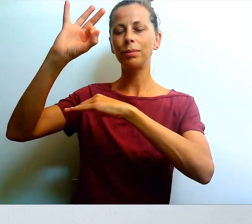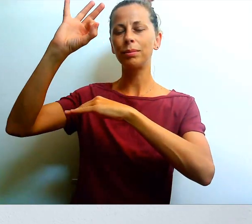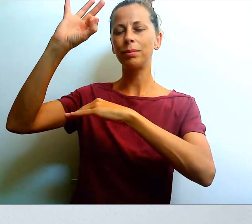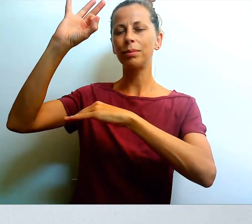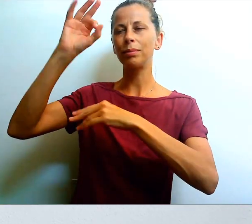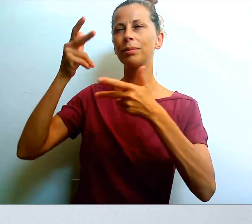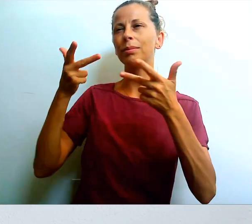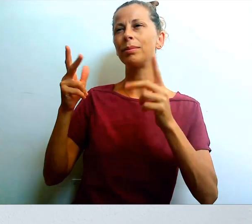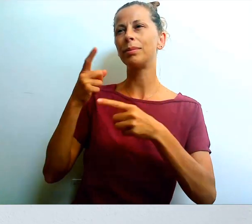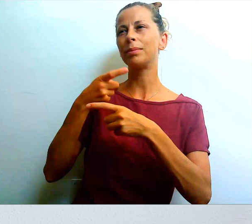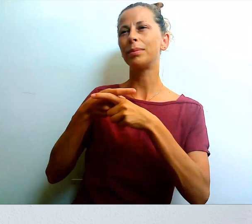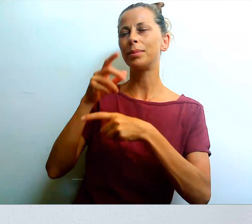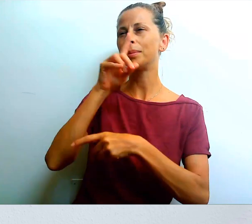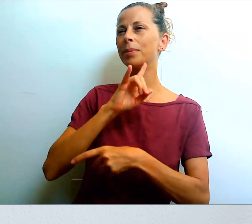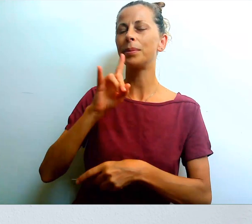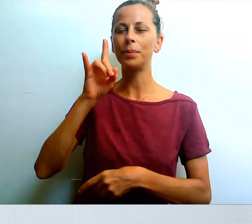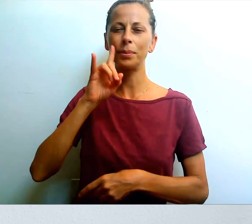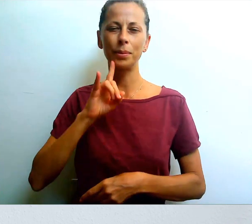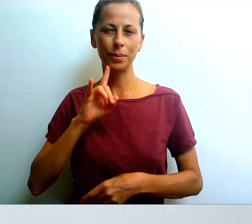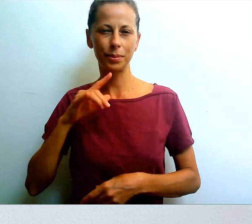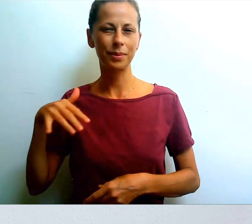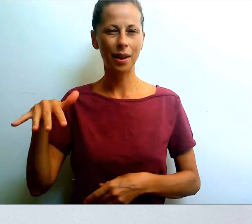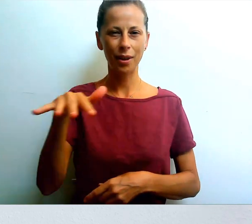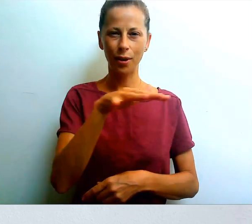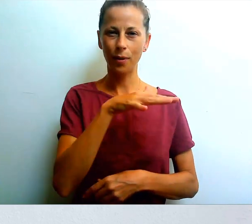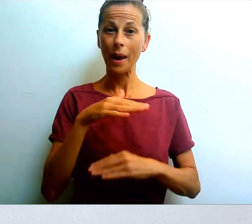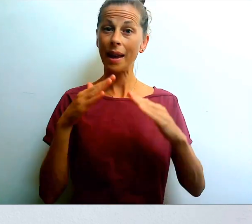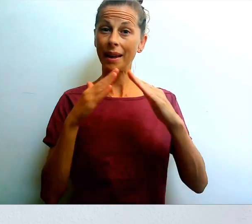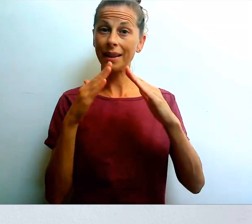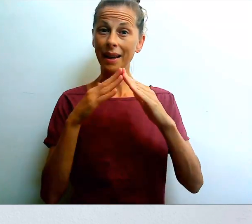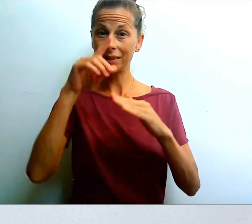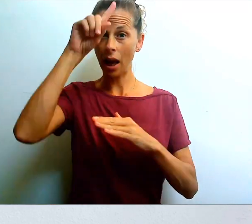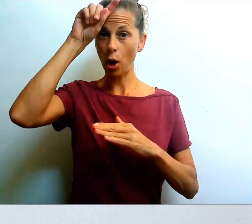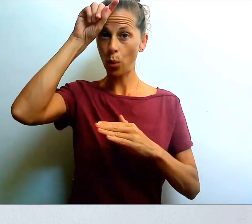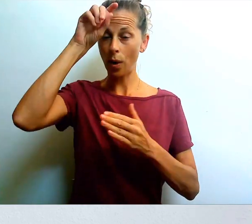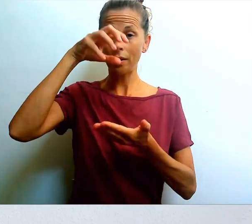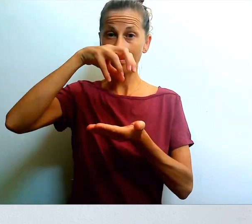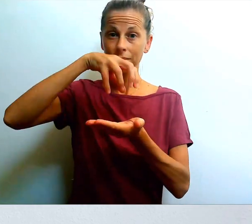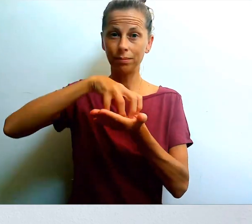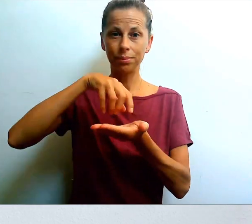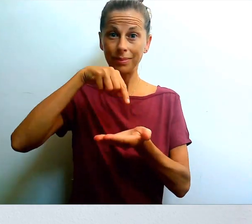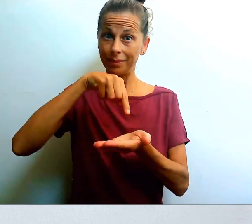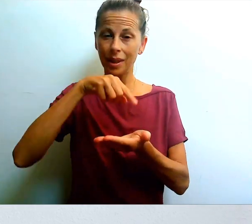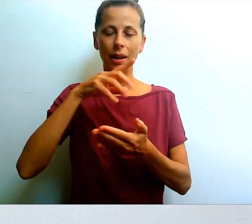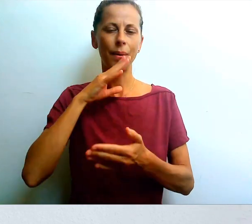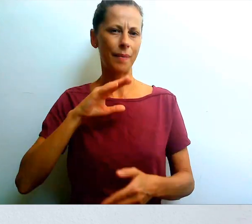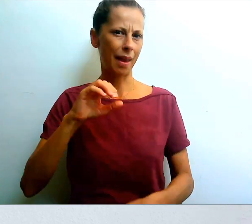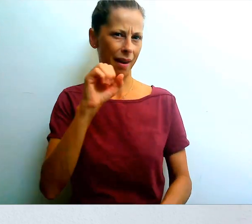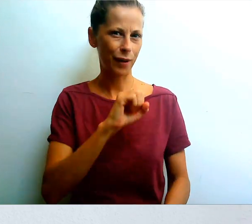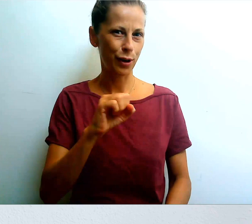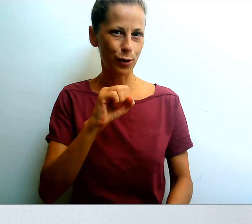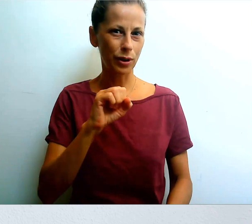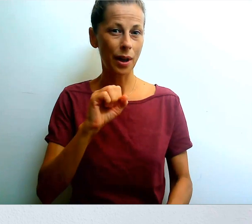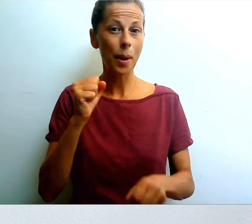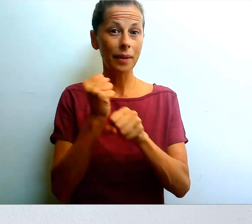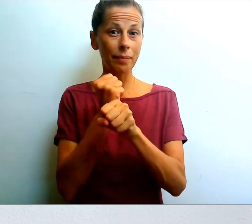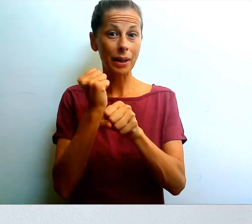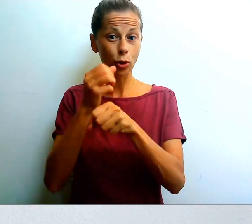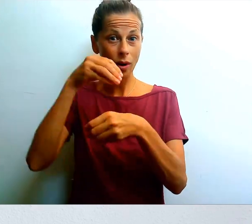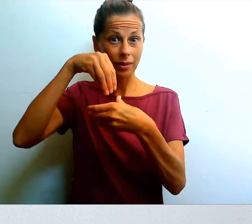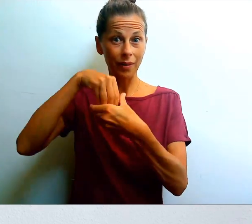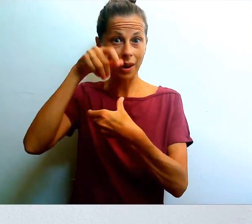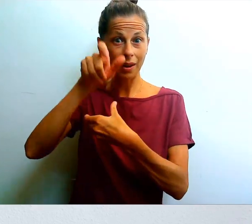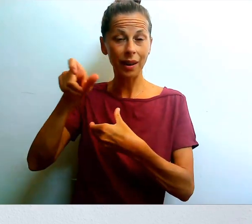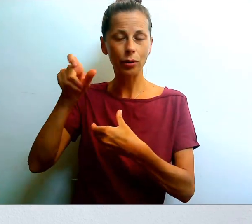valle muy bonito en el que nos localizamos, en el que nos encontraremos en una casa rural que tiene muchísimo encanto, donde nos